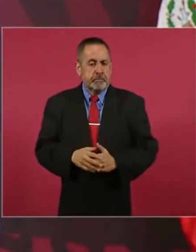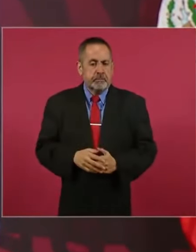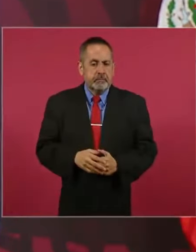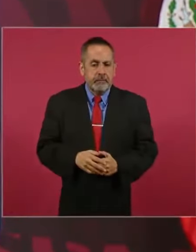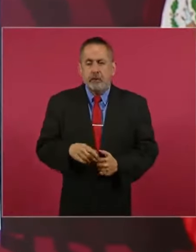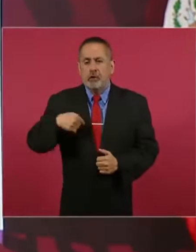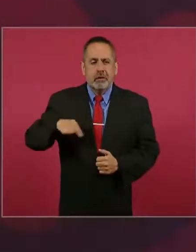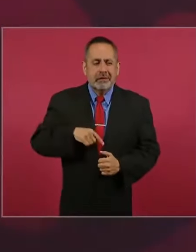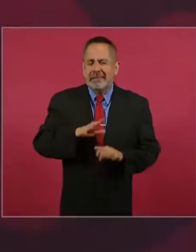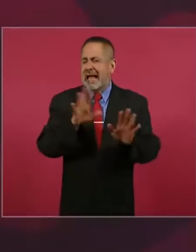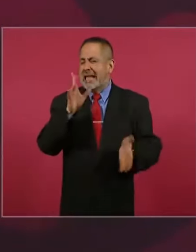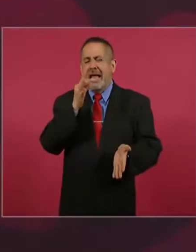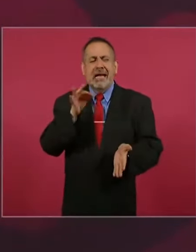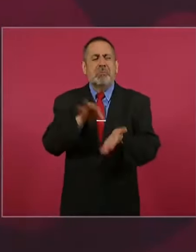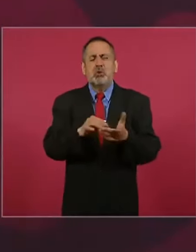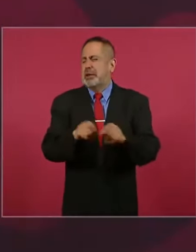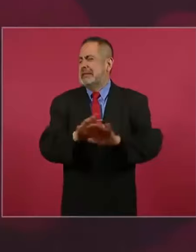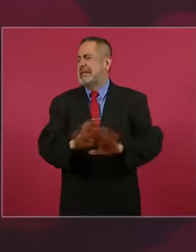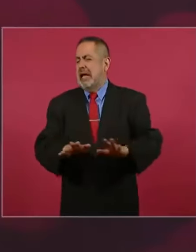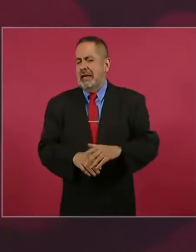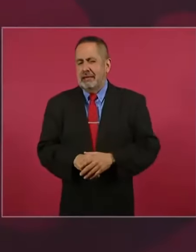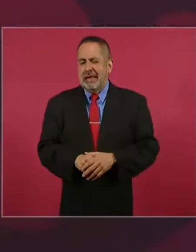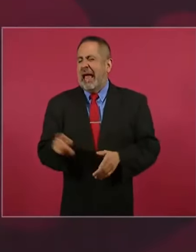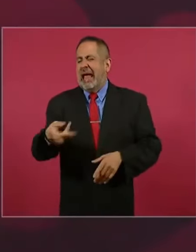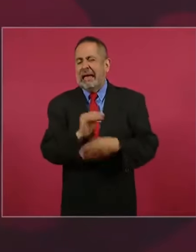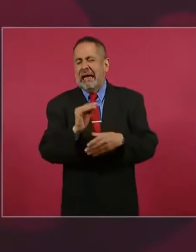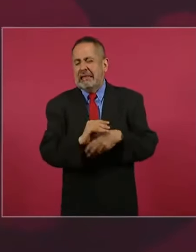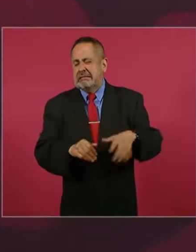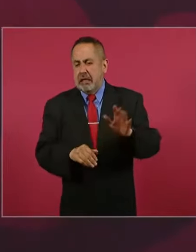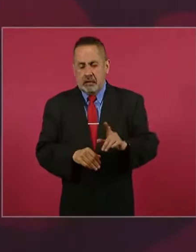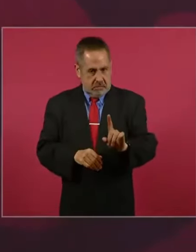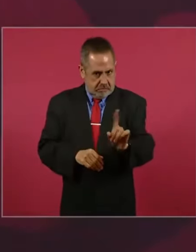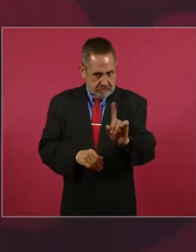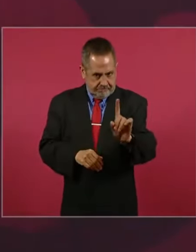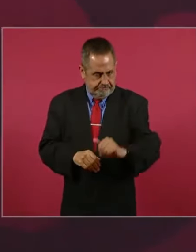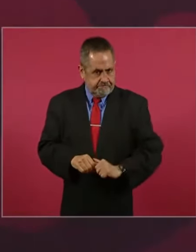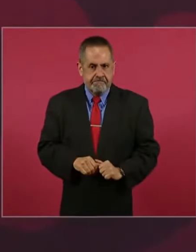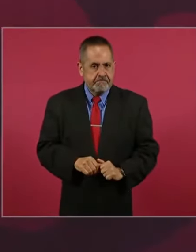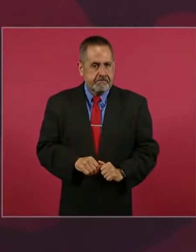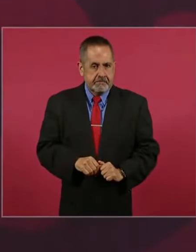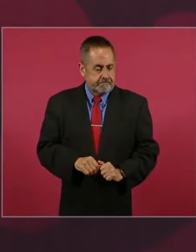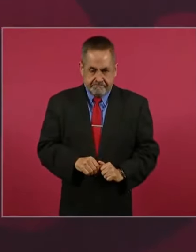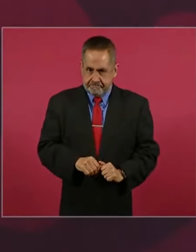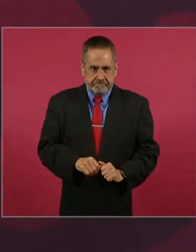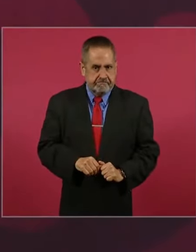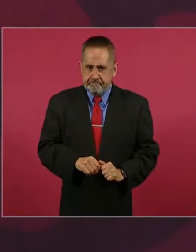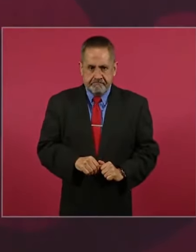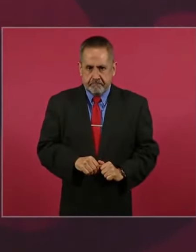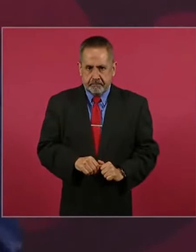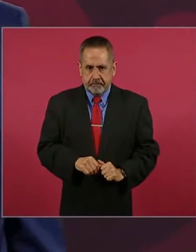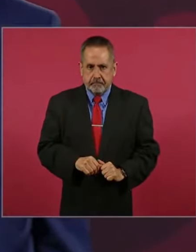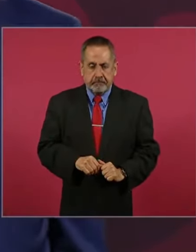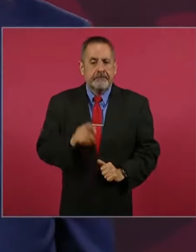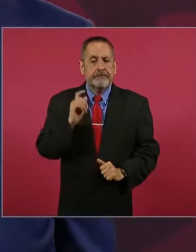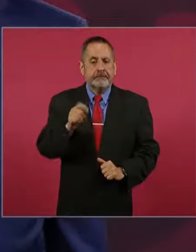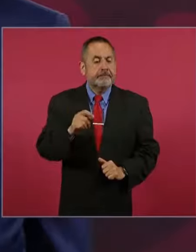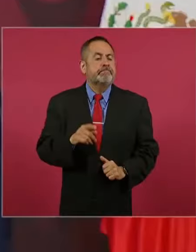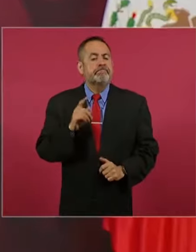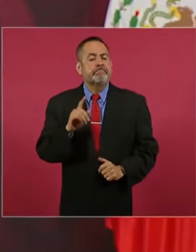ya, no les hagas caso. No. Es que no necesitan